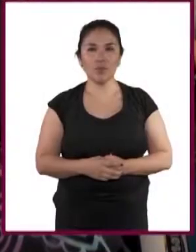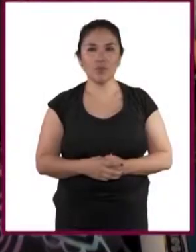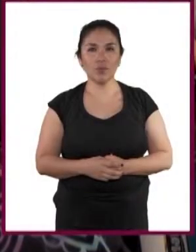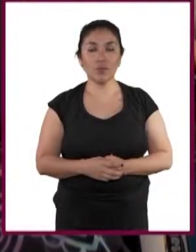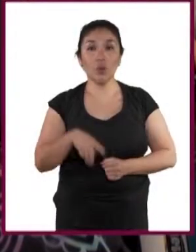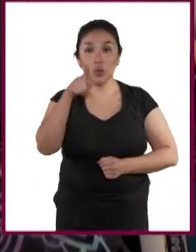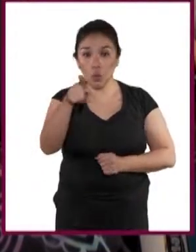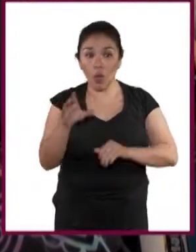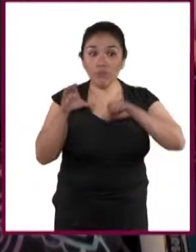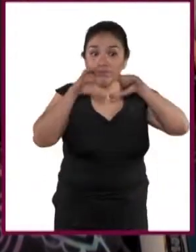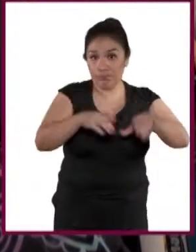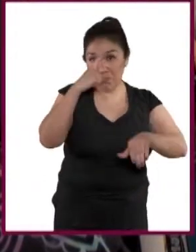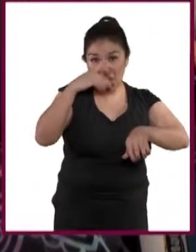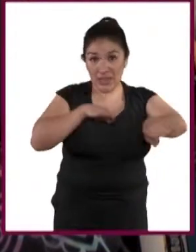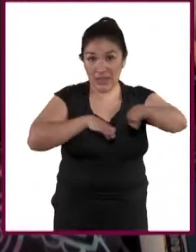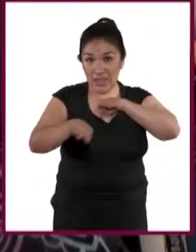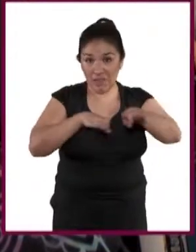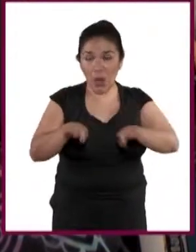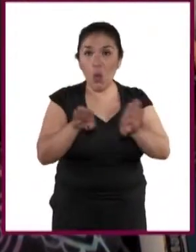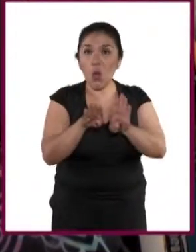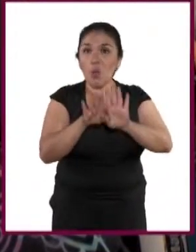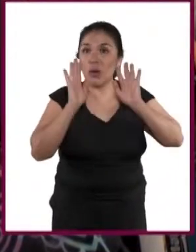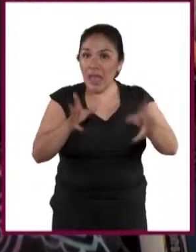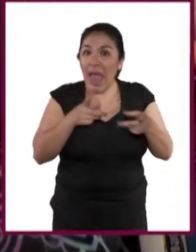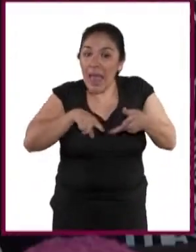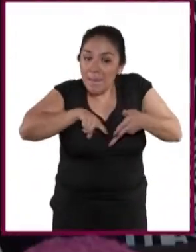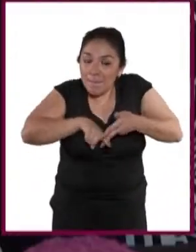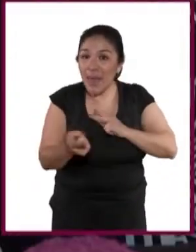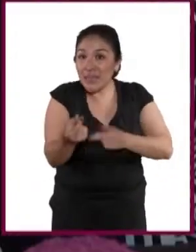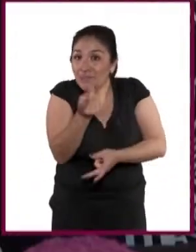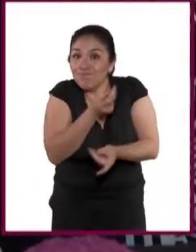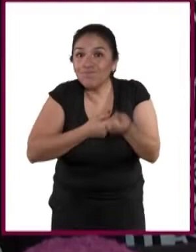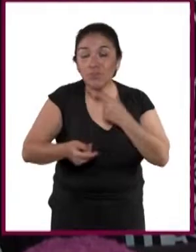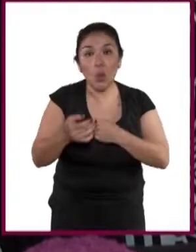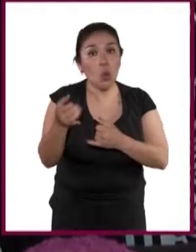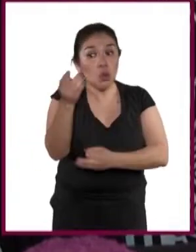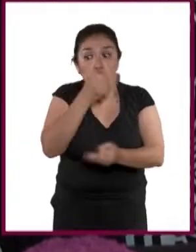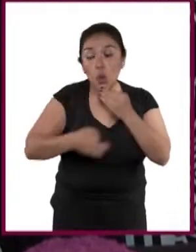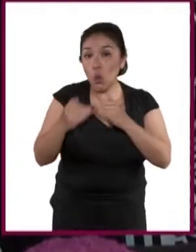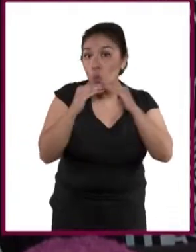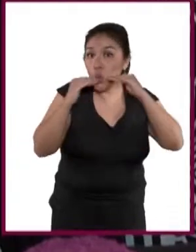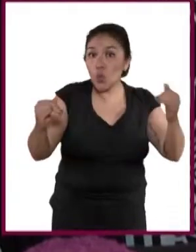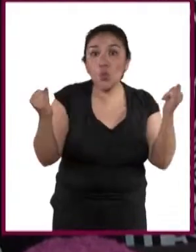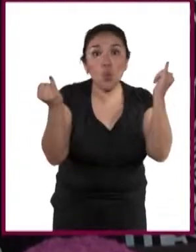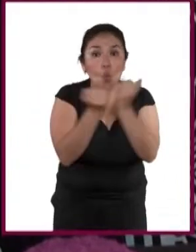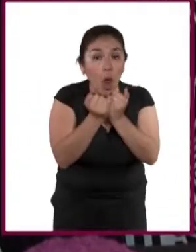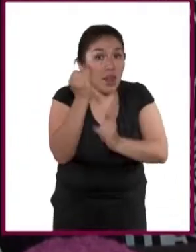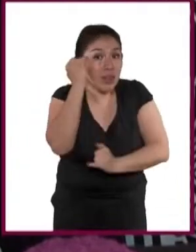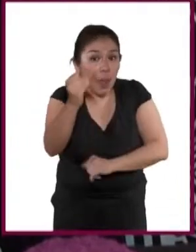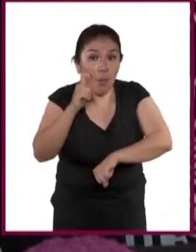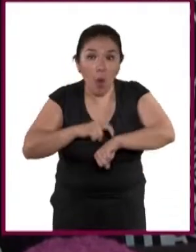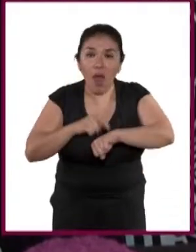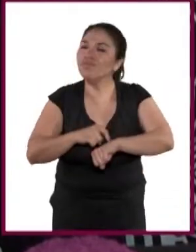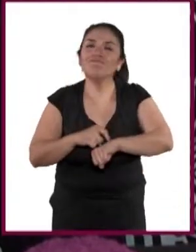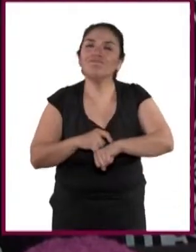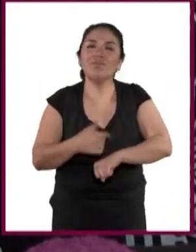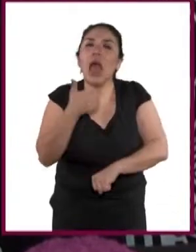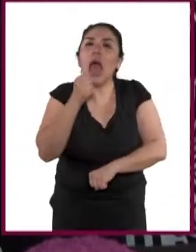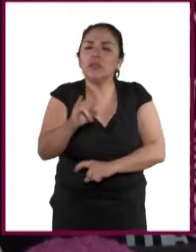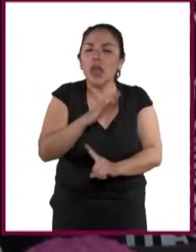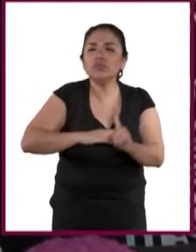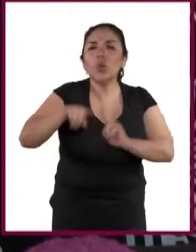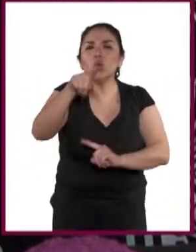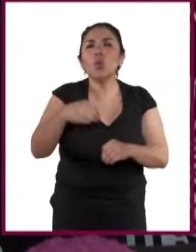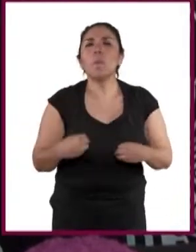La incorporación al mundo laboral y a la vida productiva no nos sucede a todos al mismo tiempo ni de la misma forma. El contexto